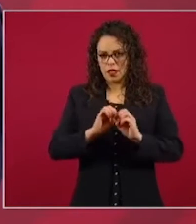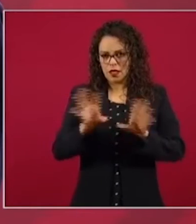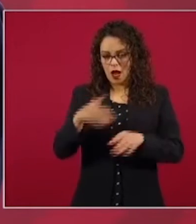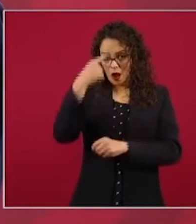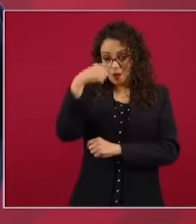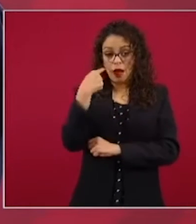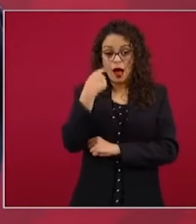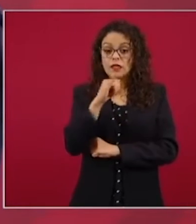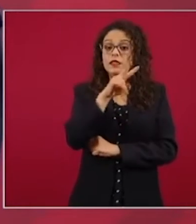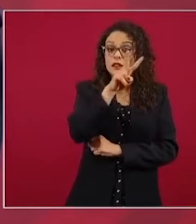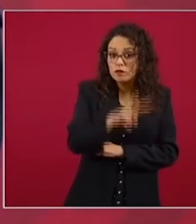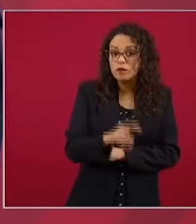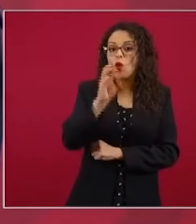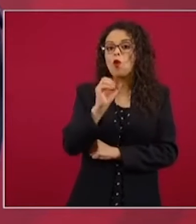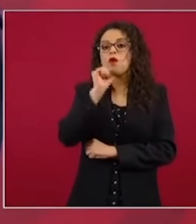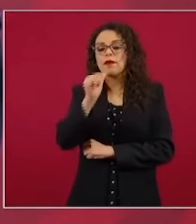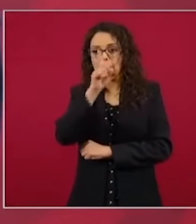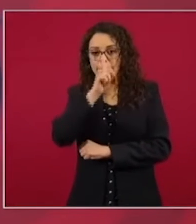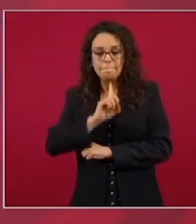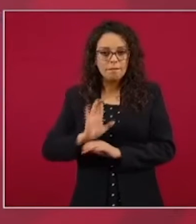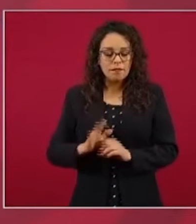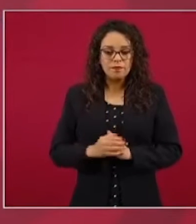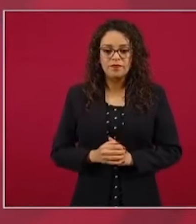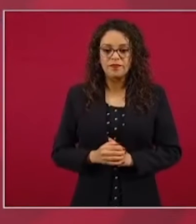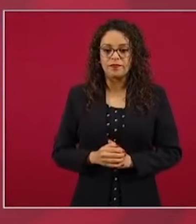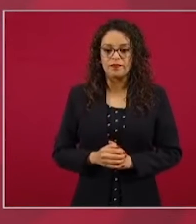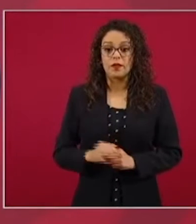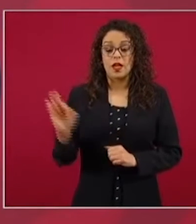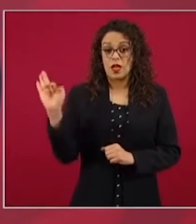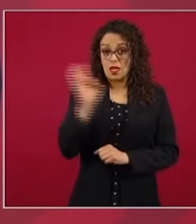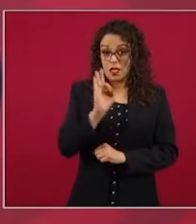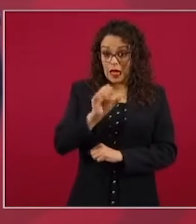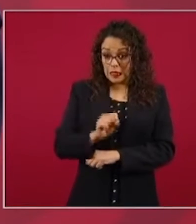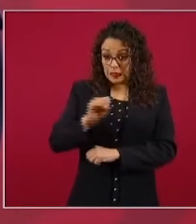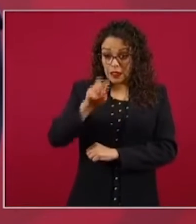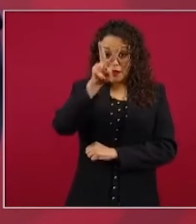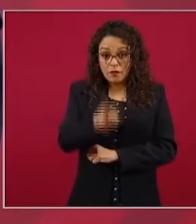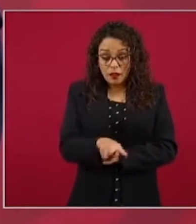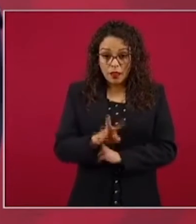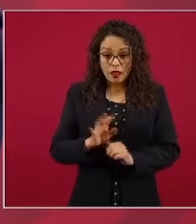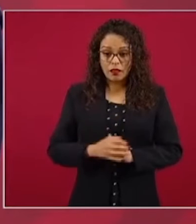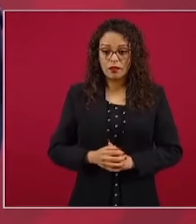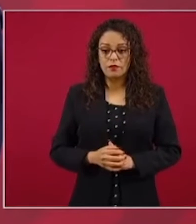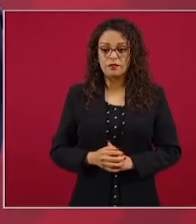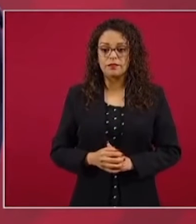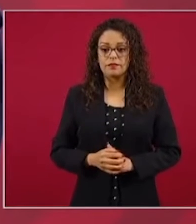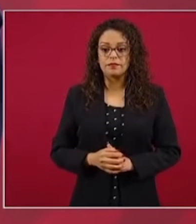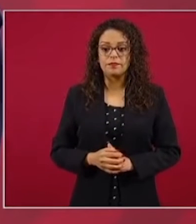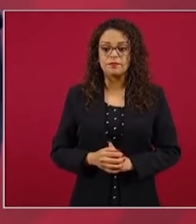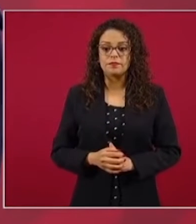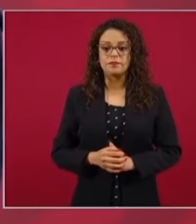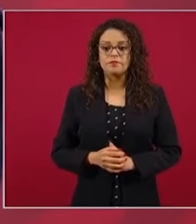es cierto. de ser así, pues se va